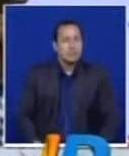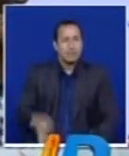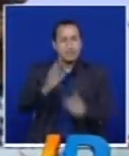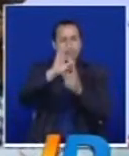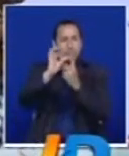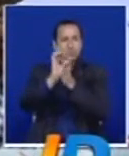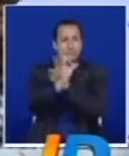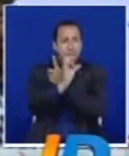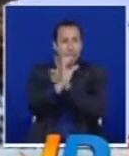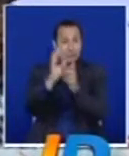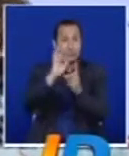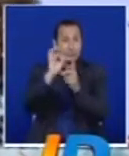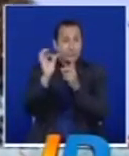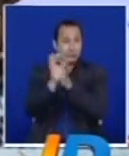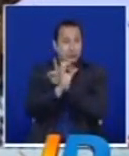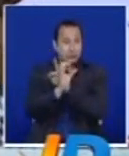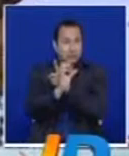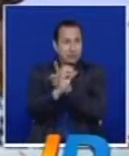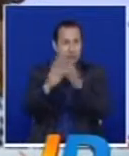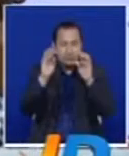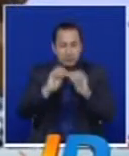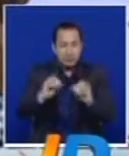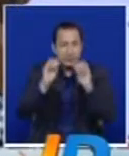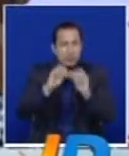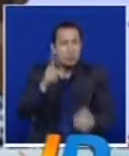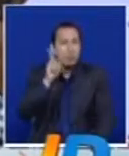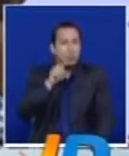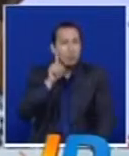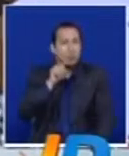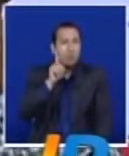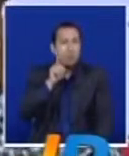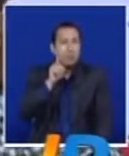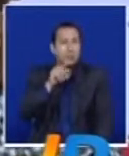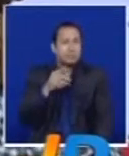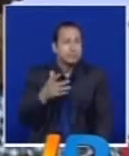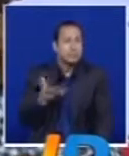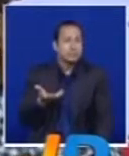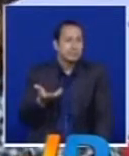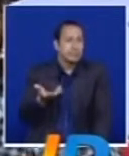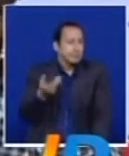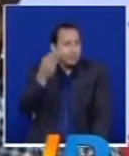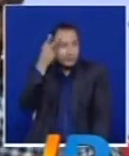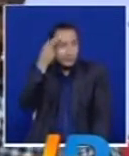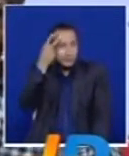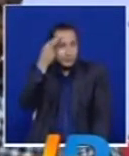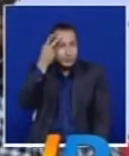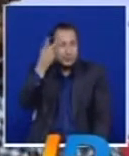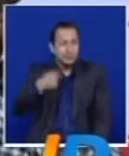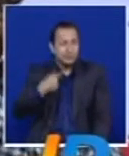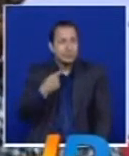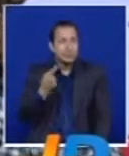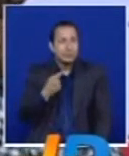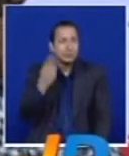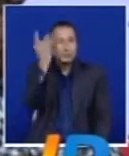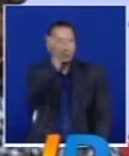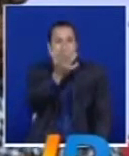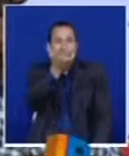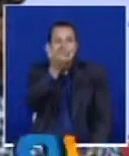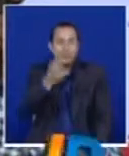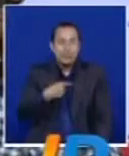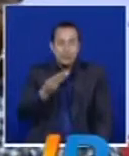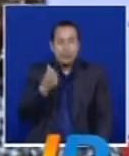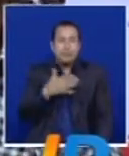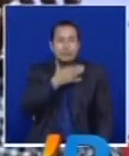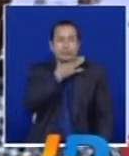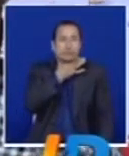lo digo así, es educada para servir. Y obviamente que uno siendo pobre y negro, educarse para